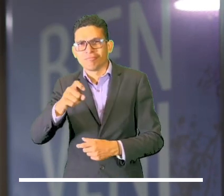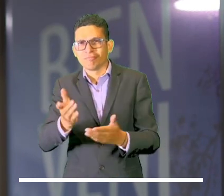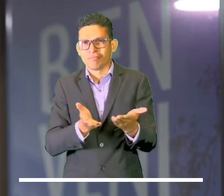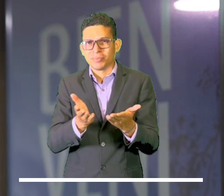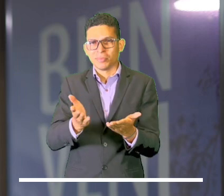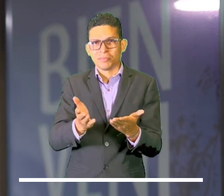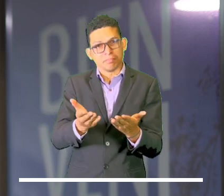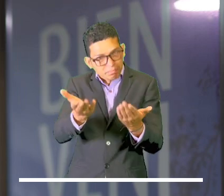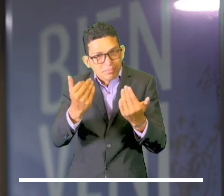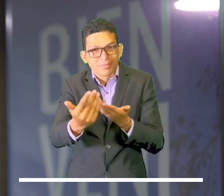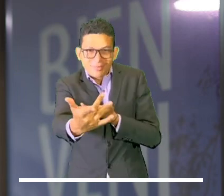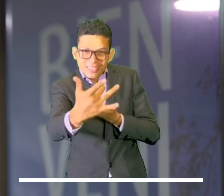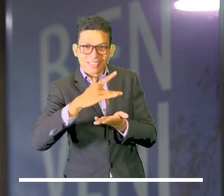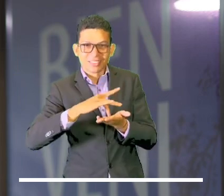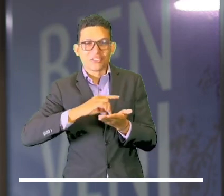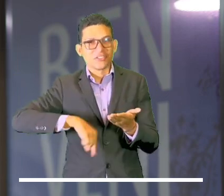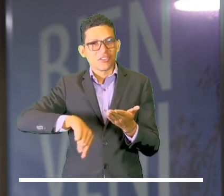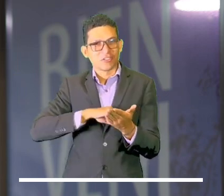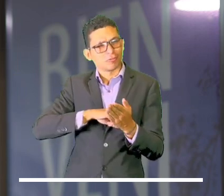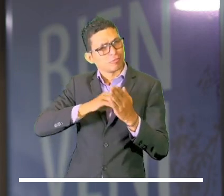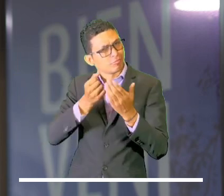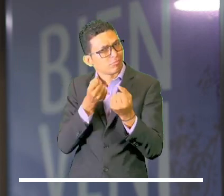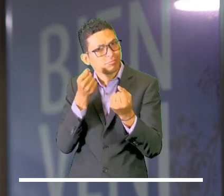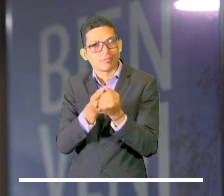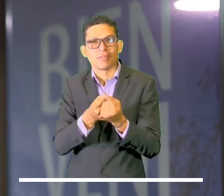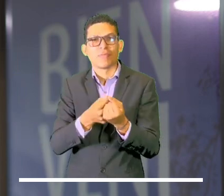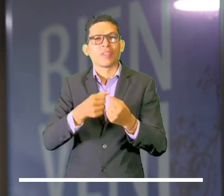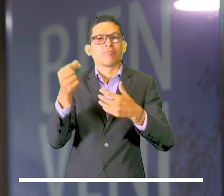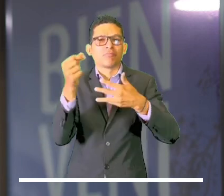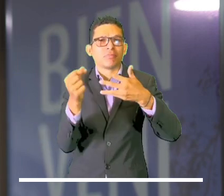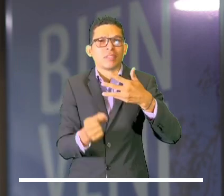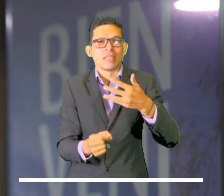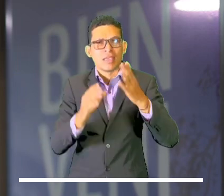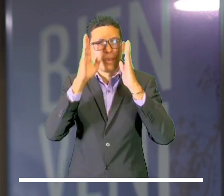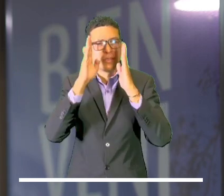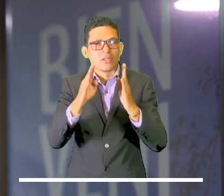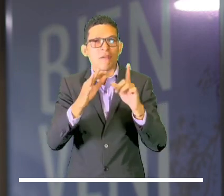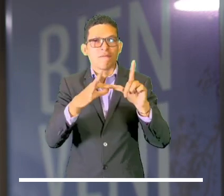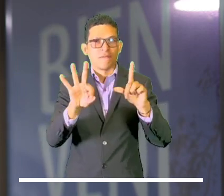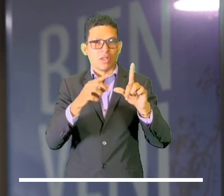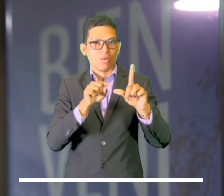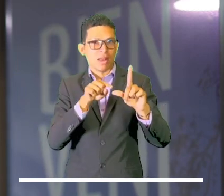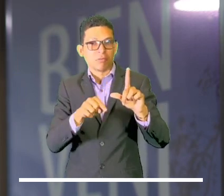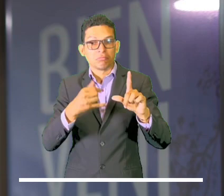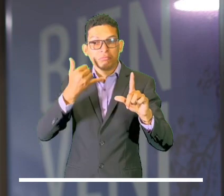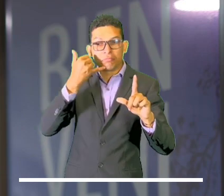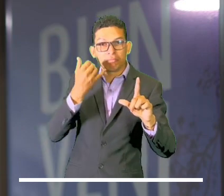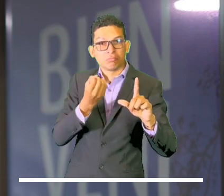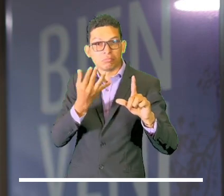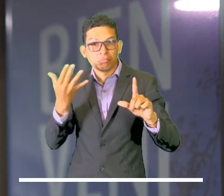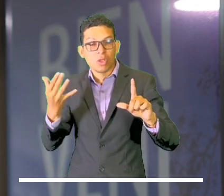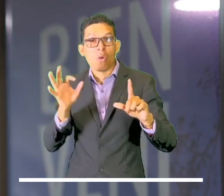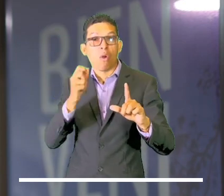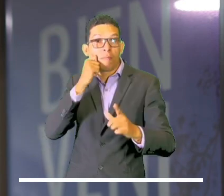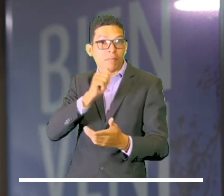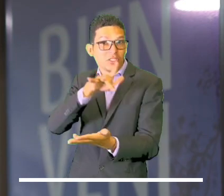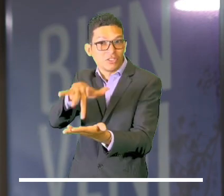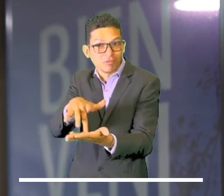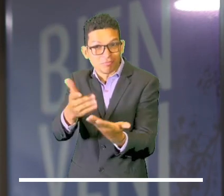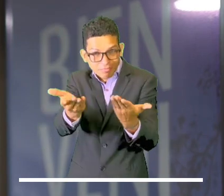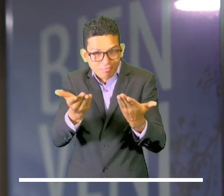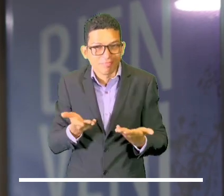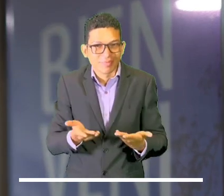servicios a acercarse y buscarnos por nuestros diferentes canales de atención virtuales, telefónicos o presenciales.